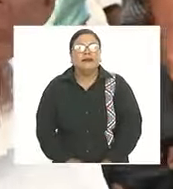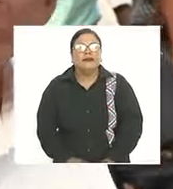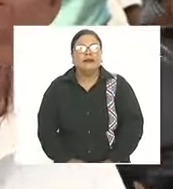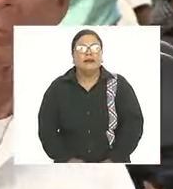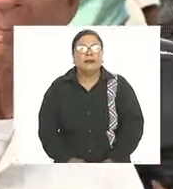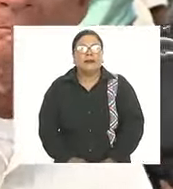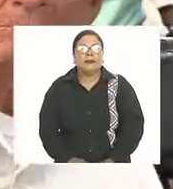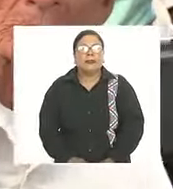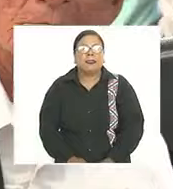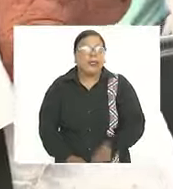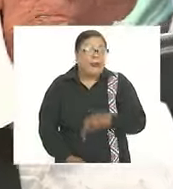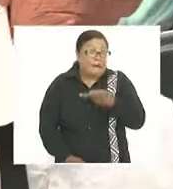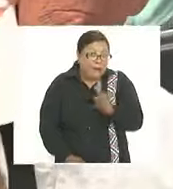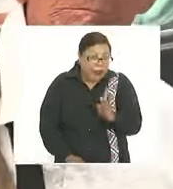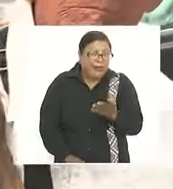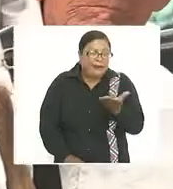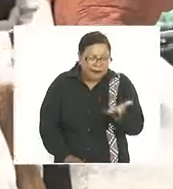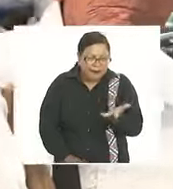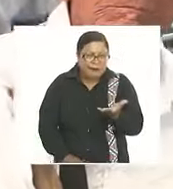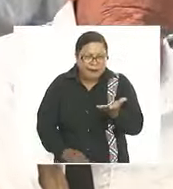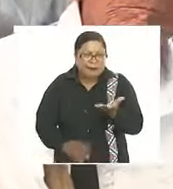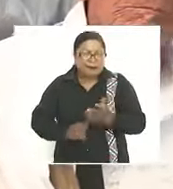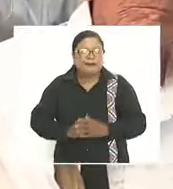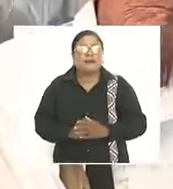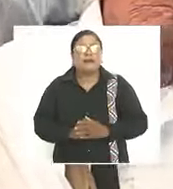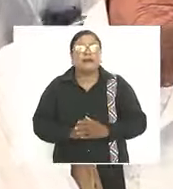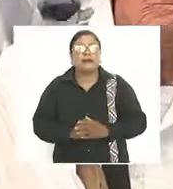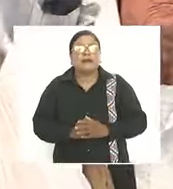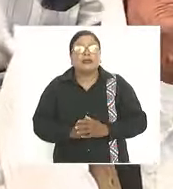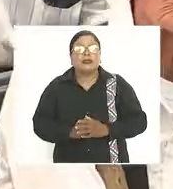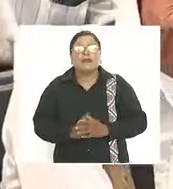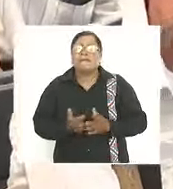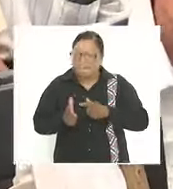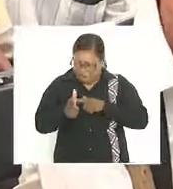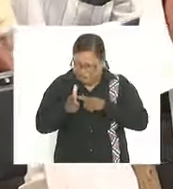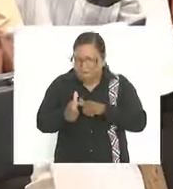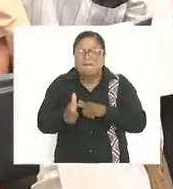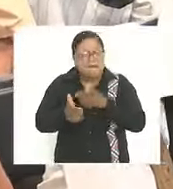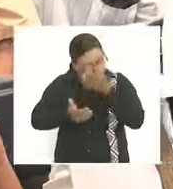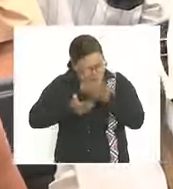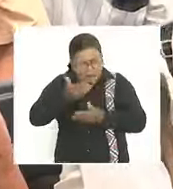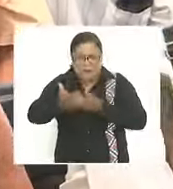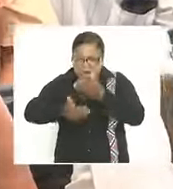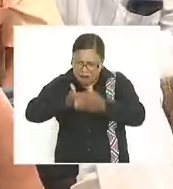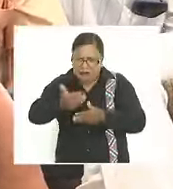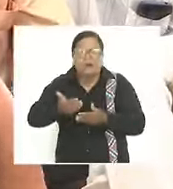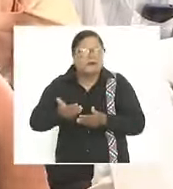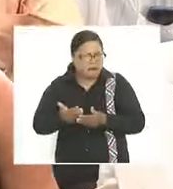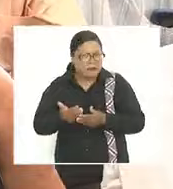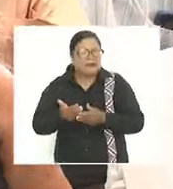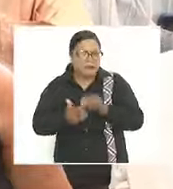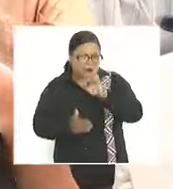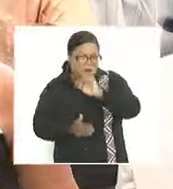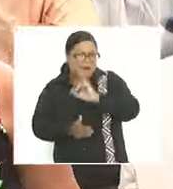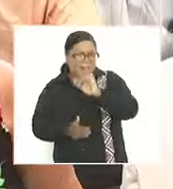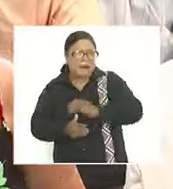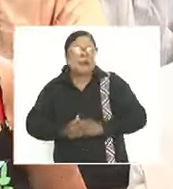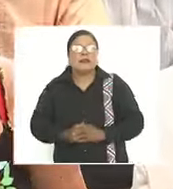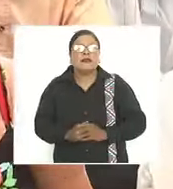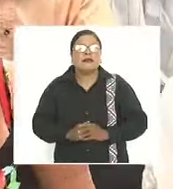pero vamos a continuar porque va